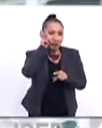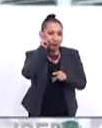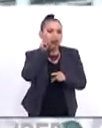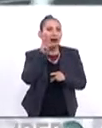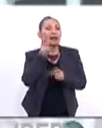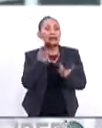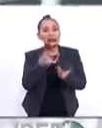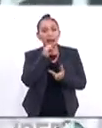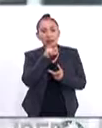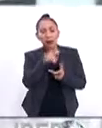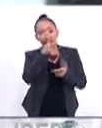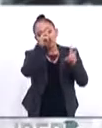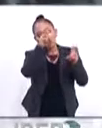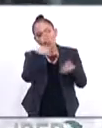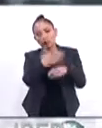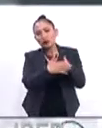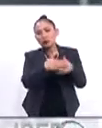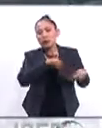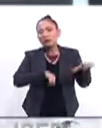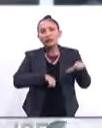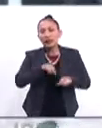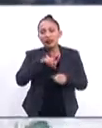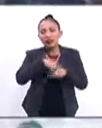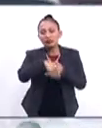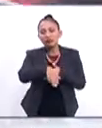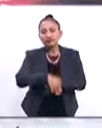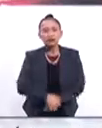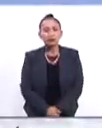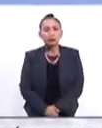supuesto la agenda de las próximas horas y días.